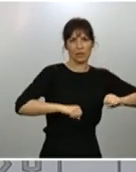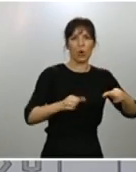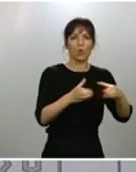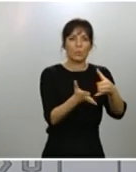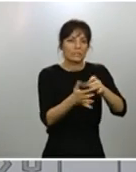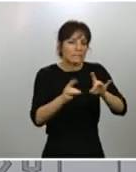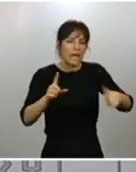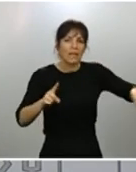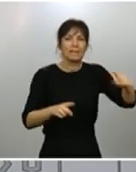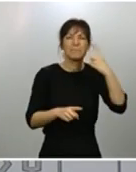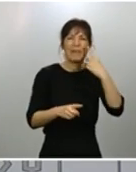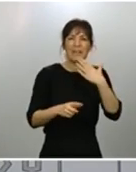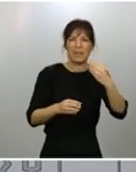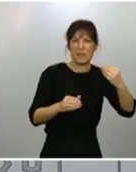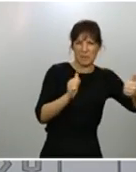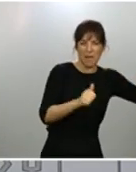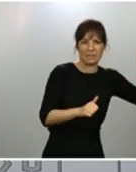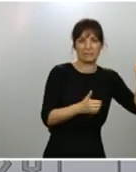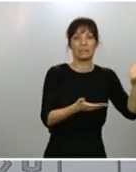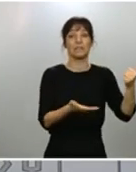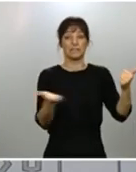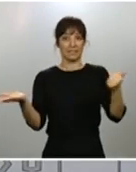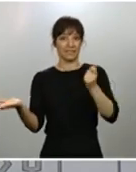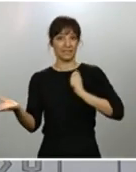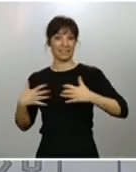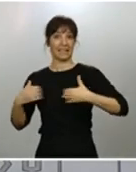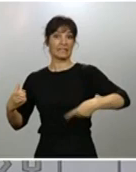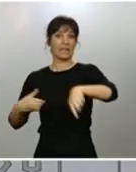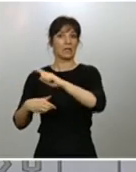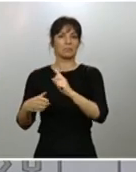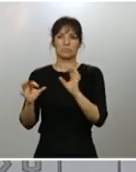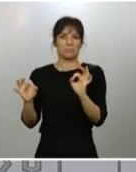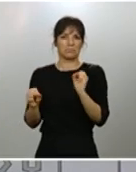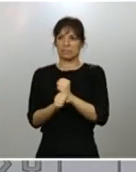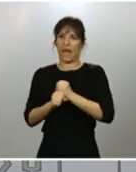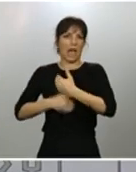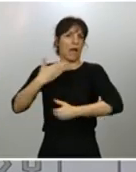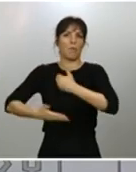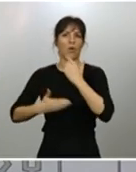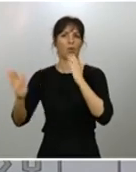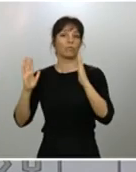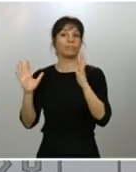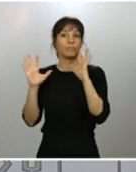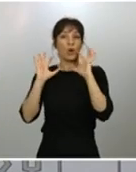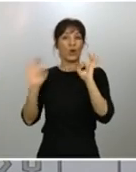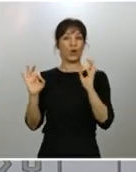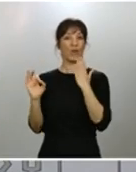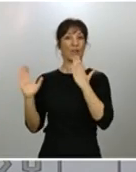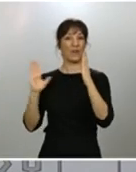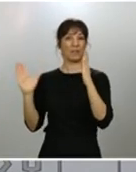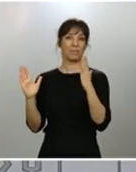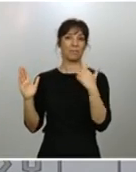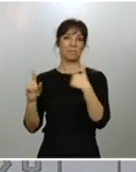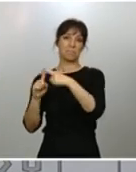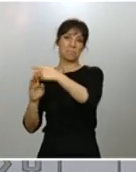tener unas edades más altas, mientras que nuestros profesionales sanitarios son todos personas trabajadoras y, por tanto, por definición, tienen una edad media más